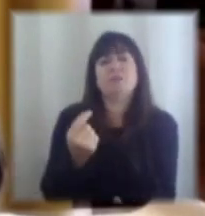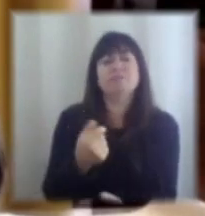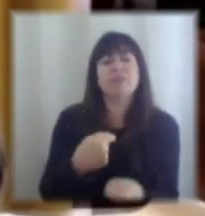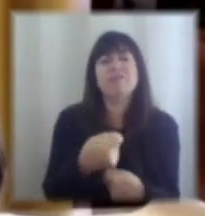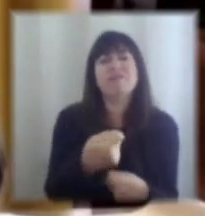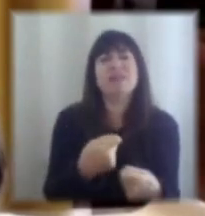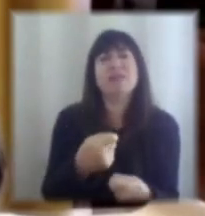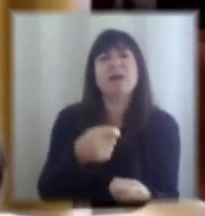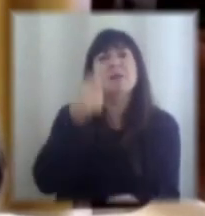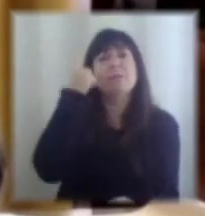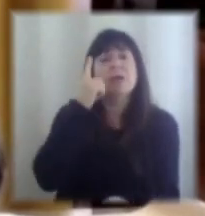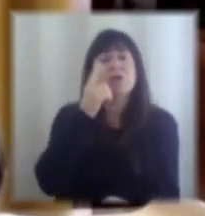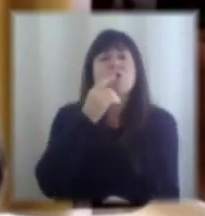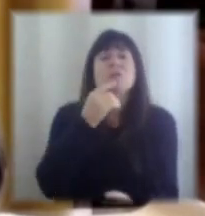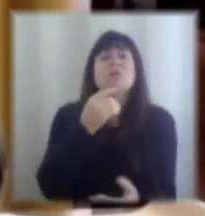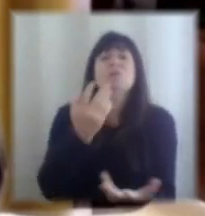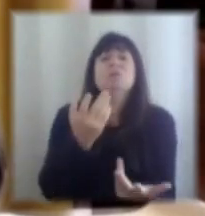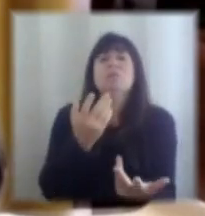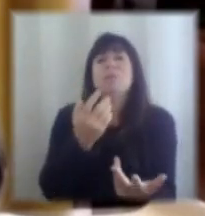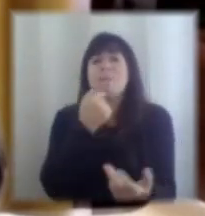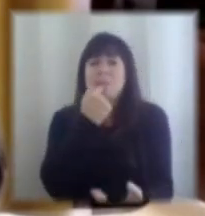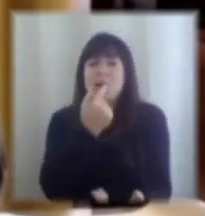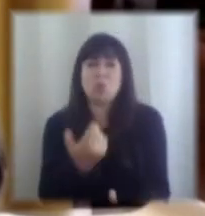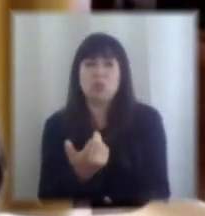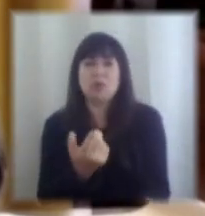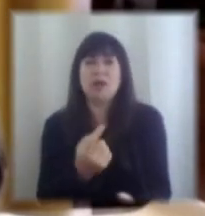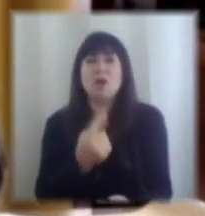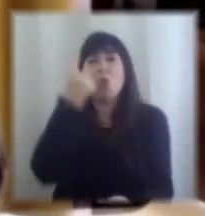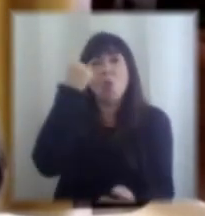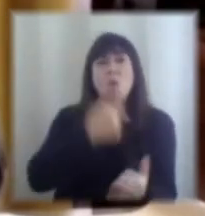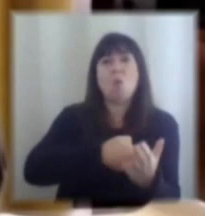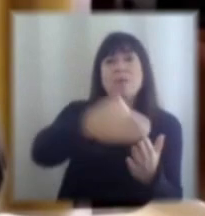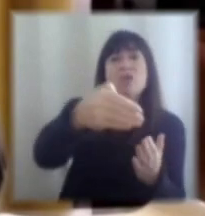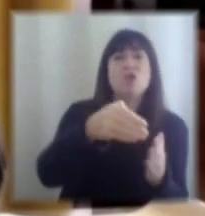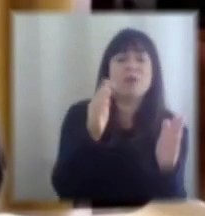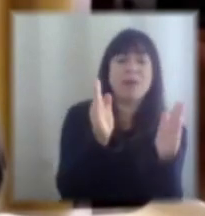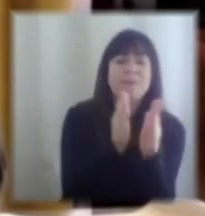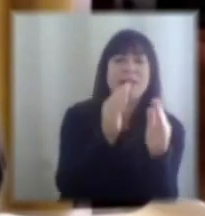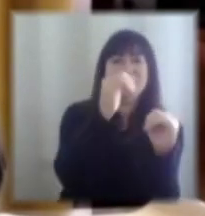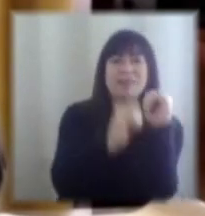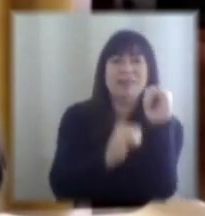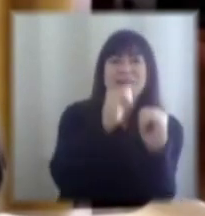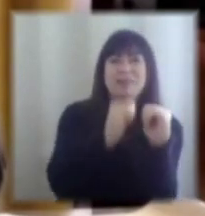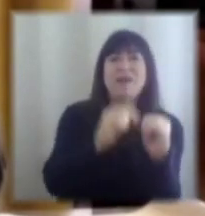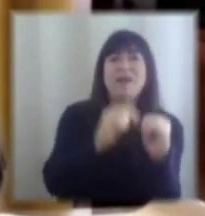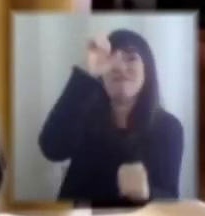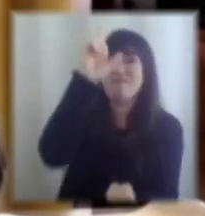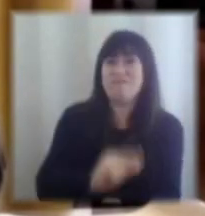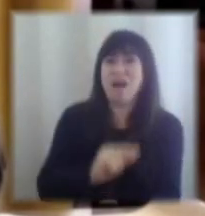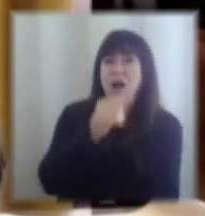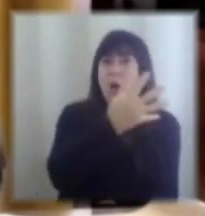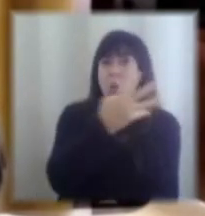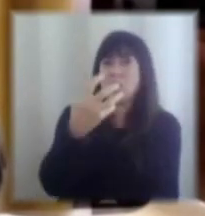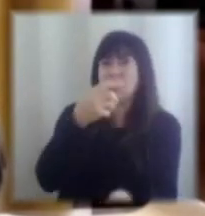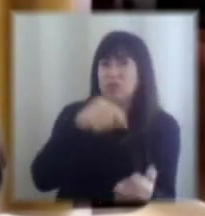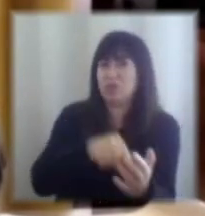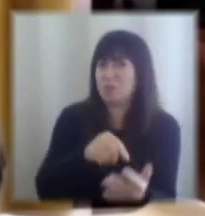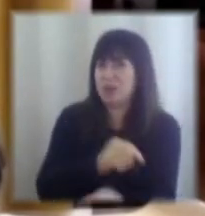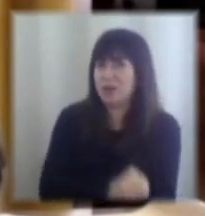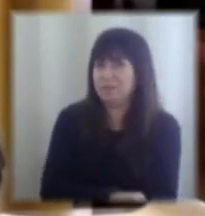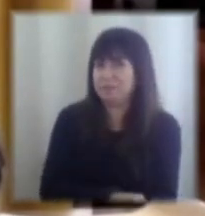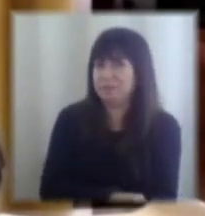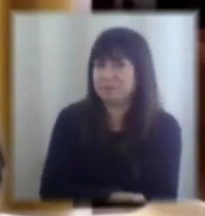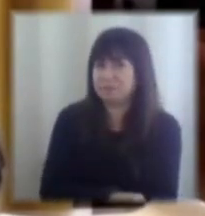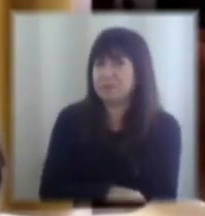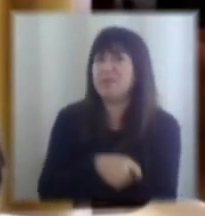y la verdad que cuando uno hace esa pregunta este millón de pymes baja más bien a 400.000 son aquellas que venden